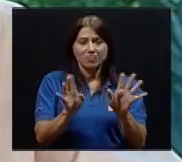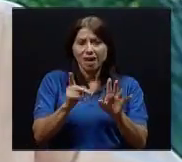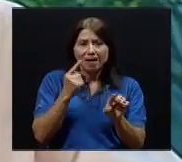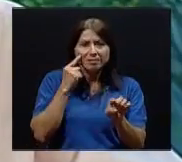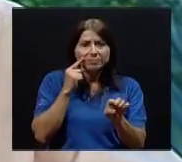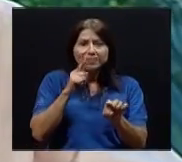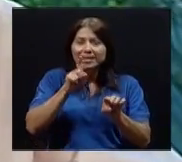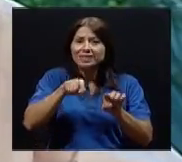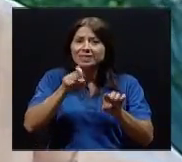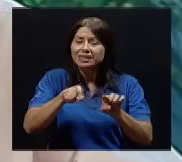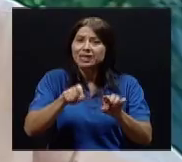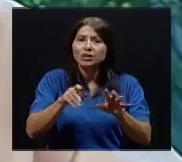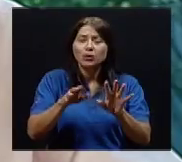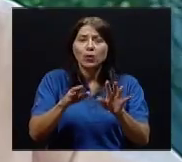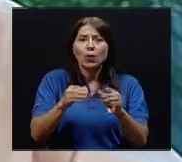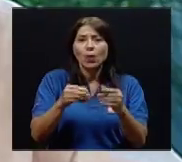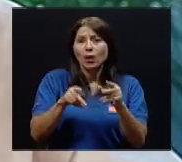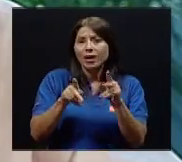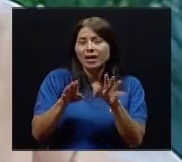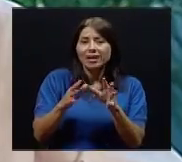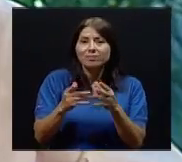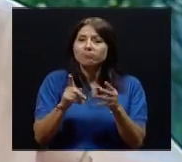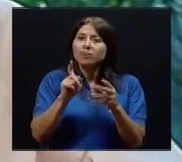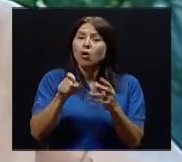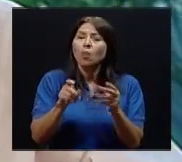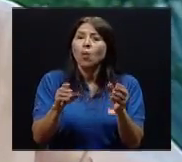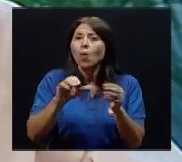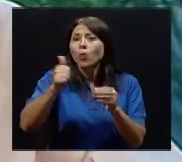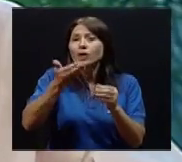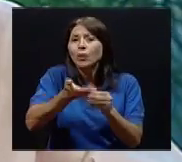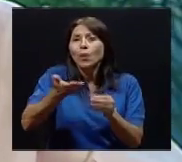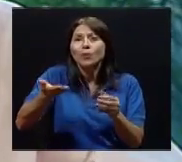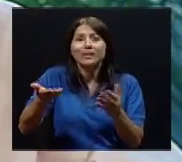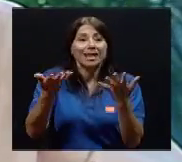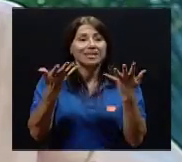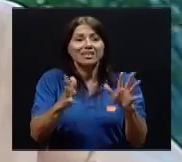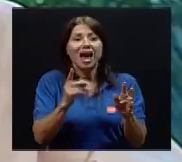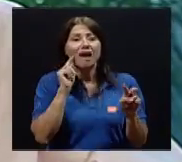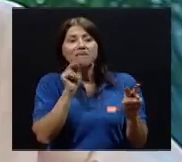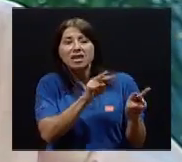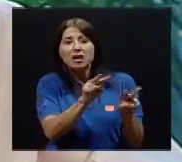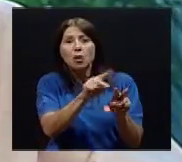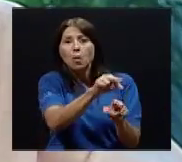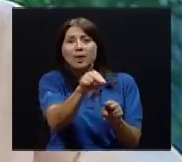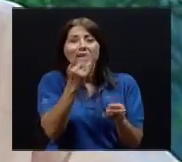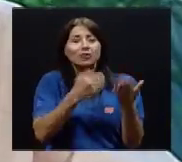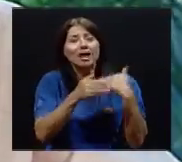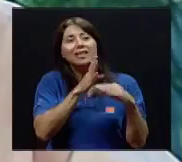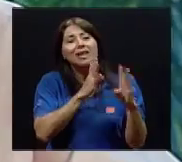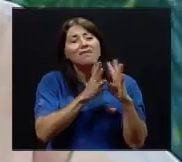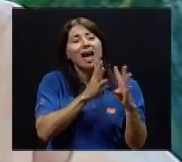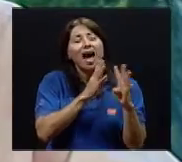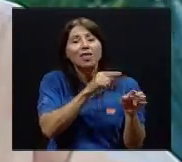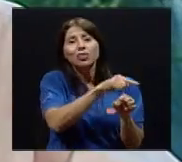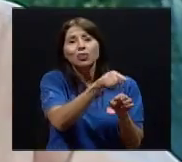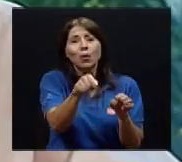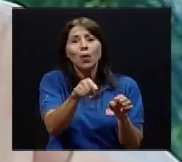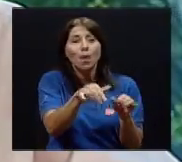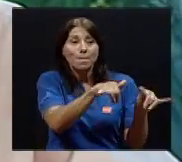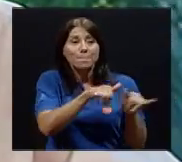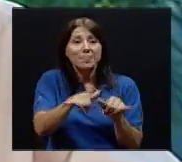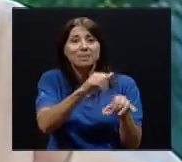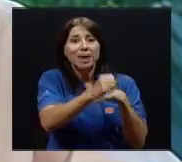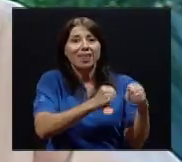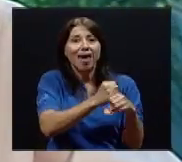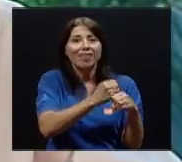la ponen en un sitio más alejado de los demás. Sus compañeros de charla no son los mismos